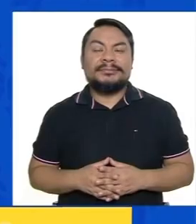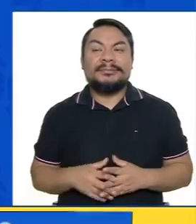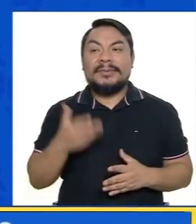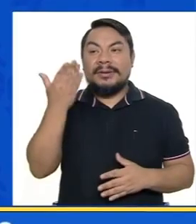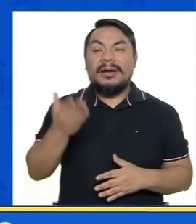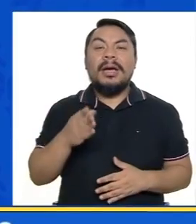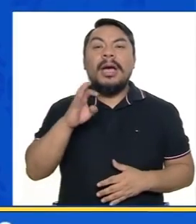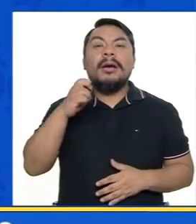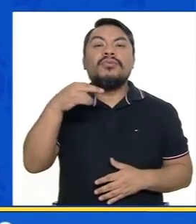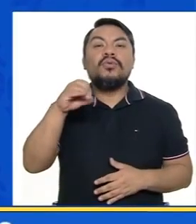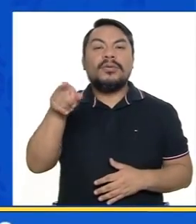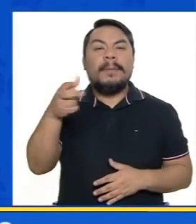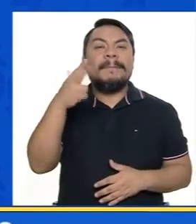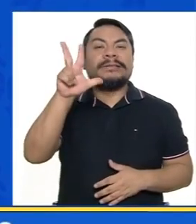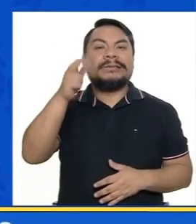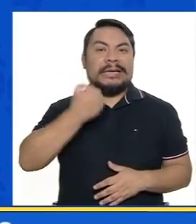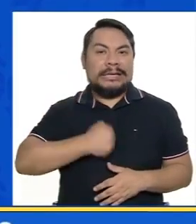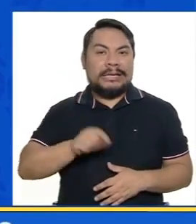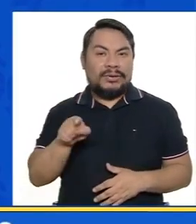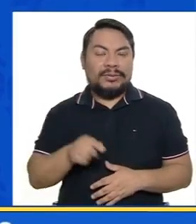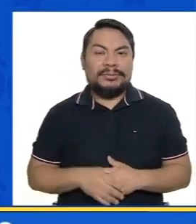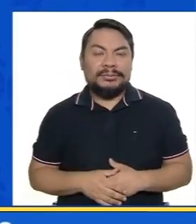Bruno es mi tercer hijo.